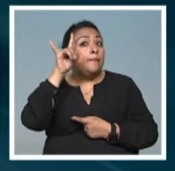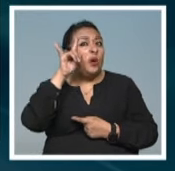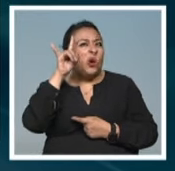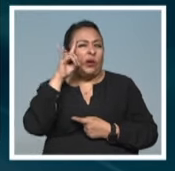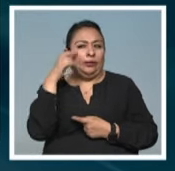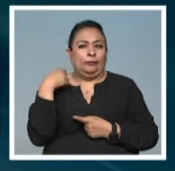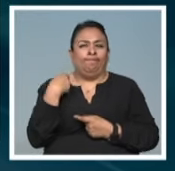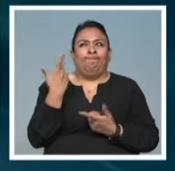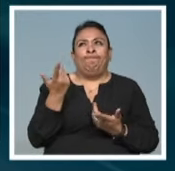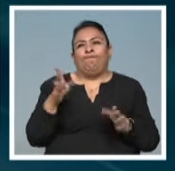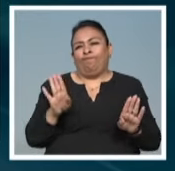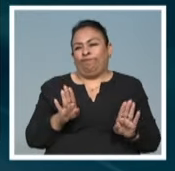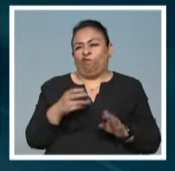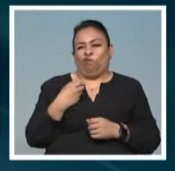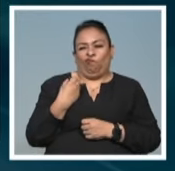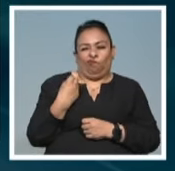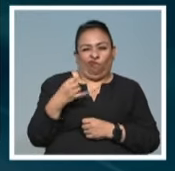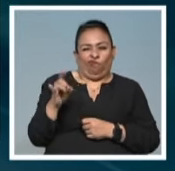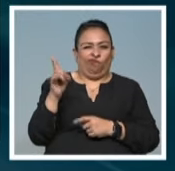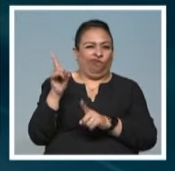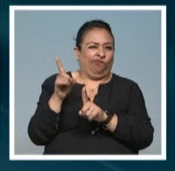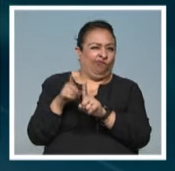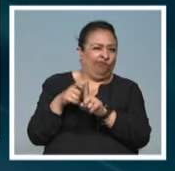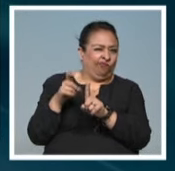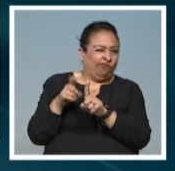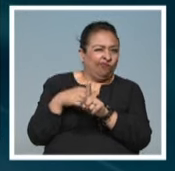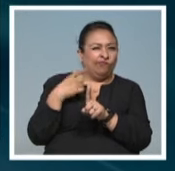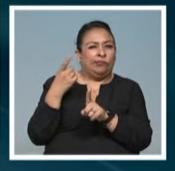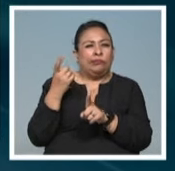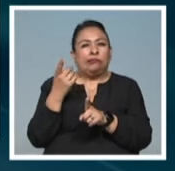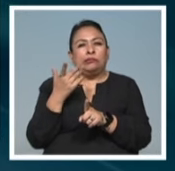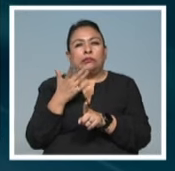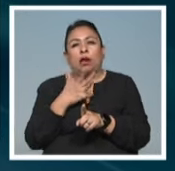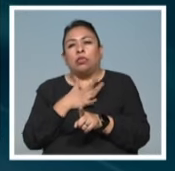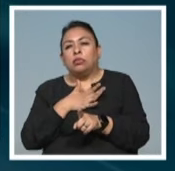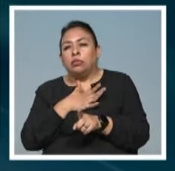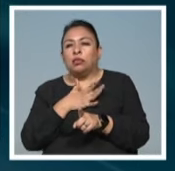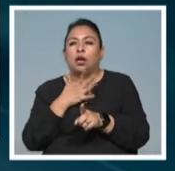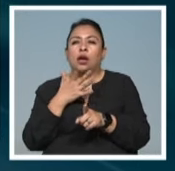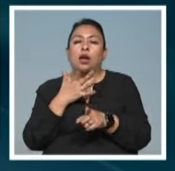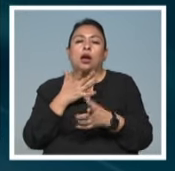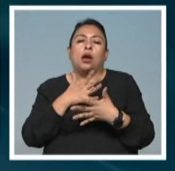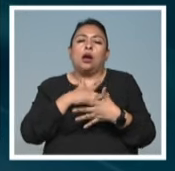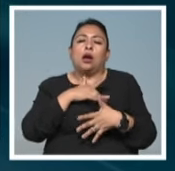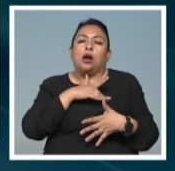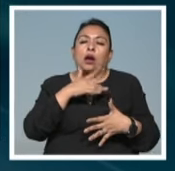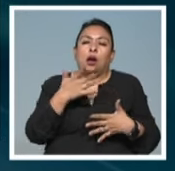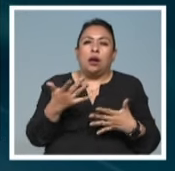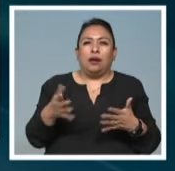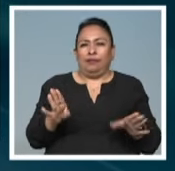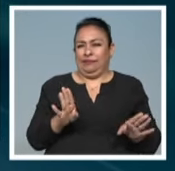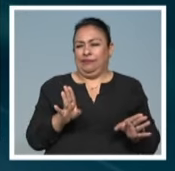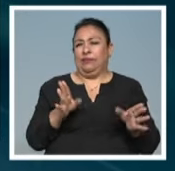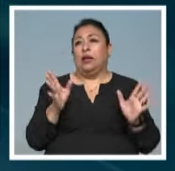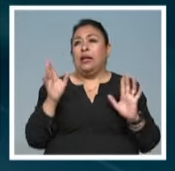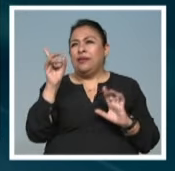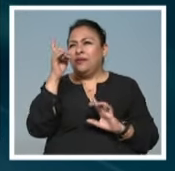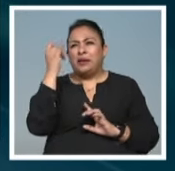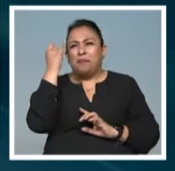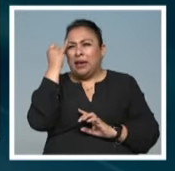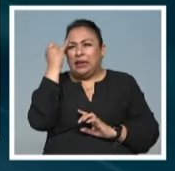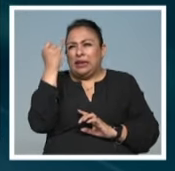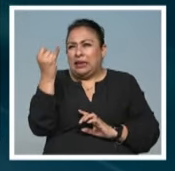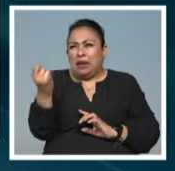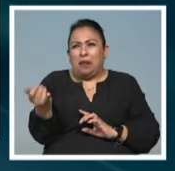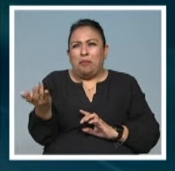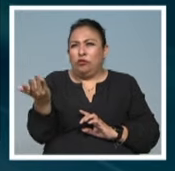irónico, burlón, medio sensual, romántico, difícilmente nos imaginamos